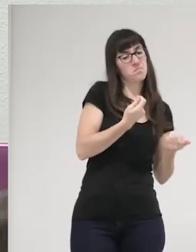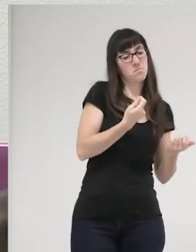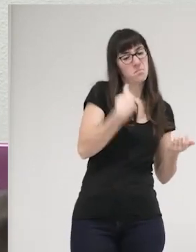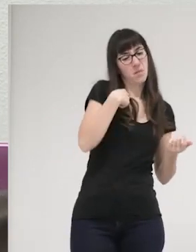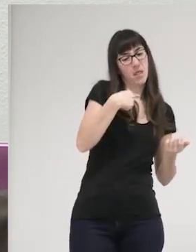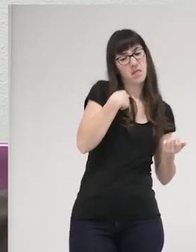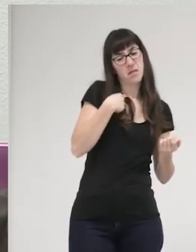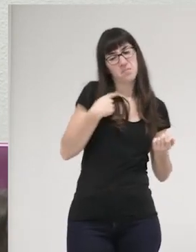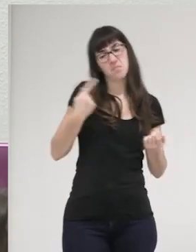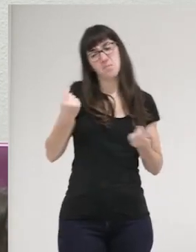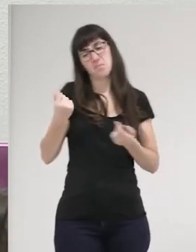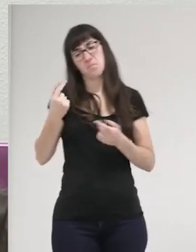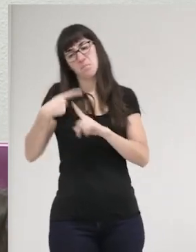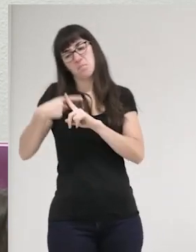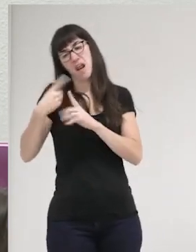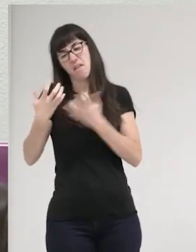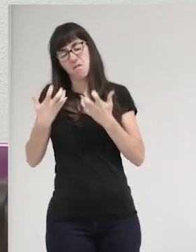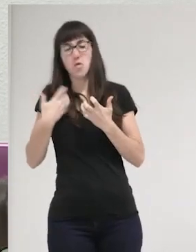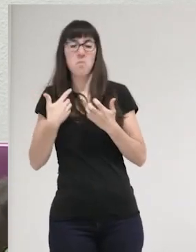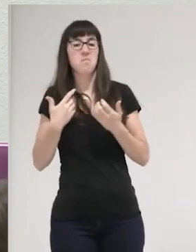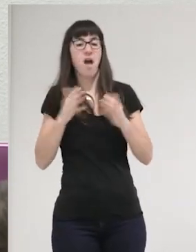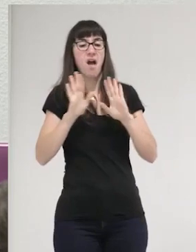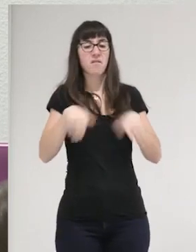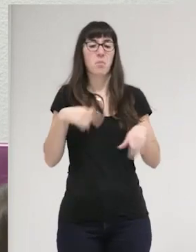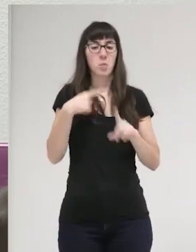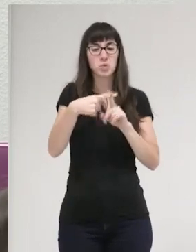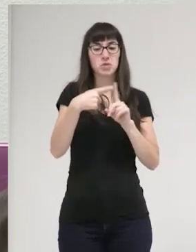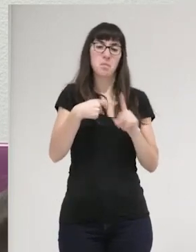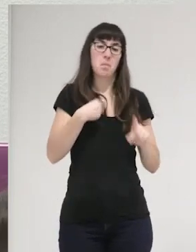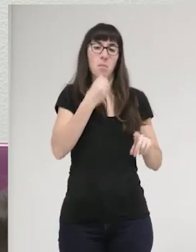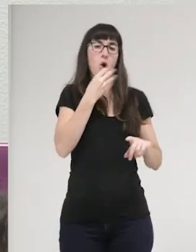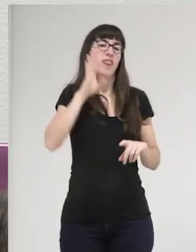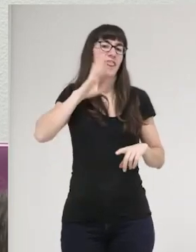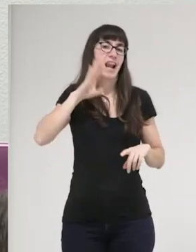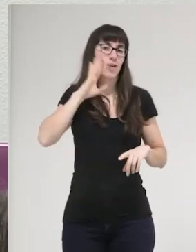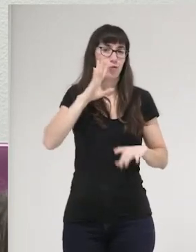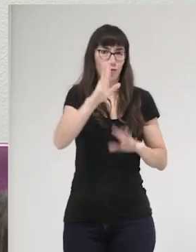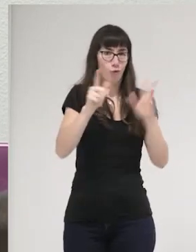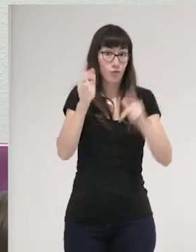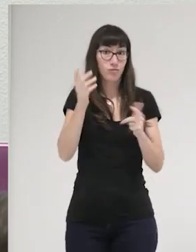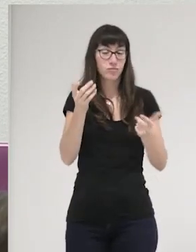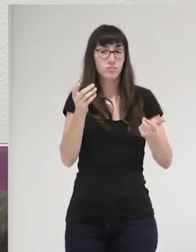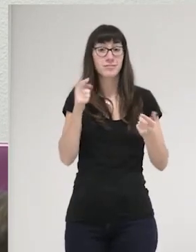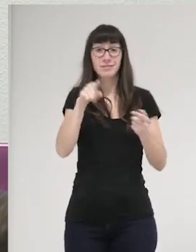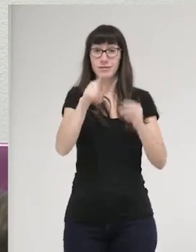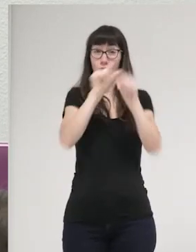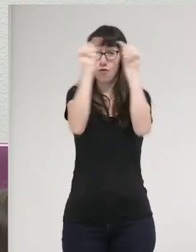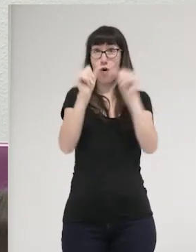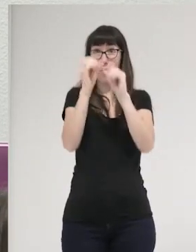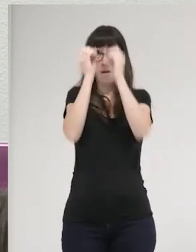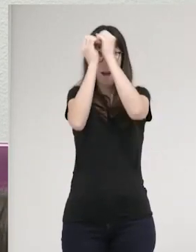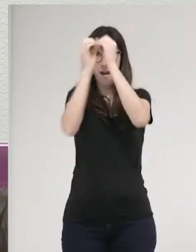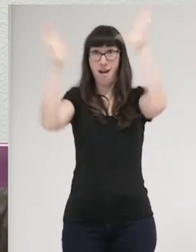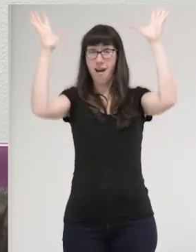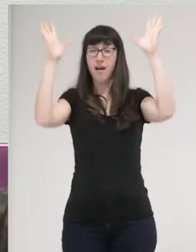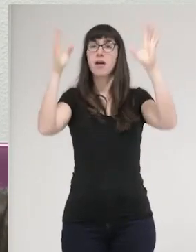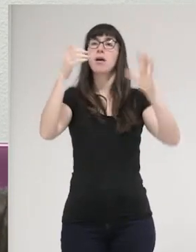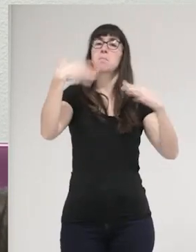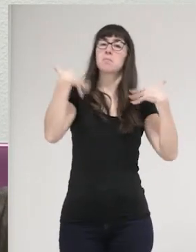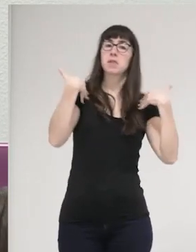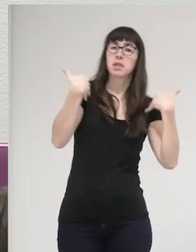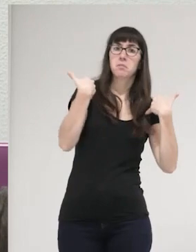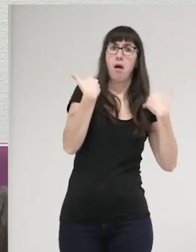cuenta delinquir que no delinquir, con lo cual delinco. Toda esta forma de entender a los sujetos según los cuales la víctima necesita